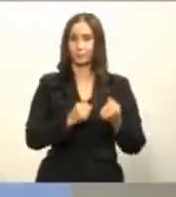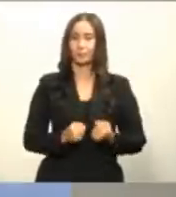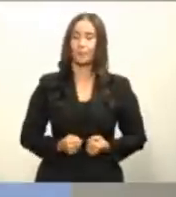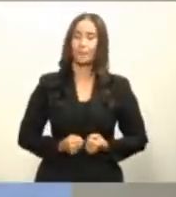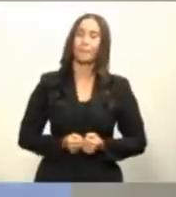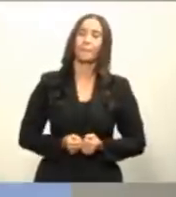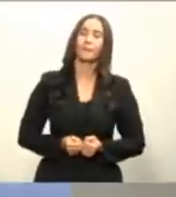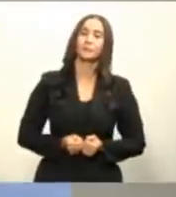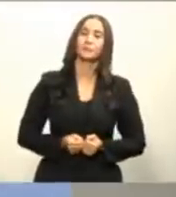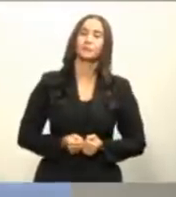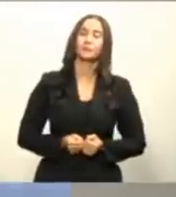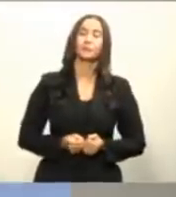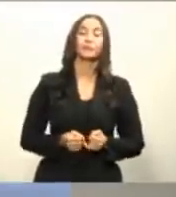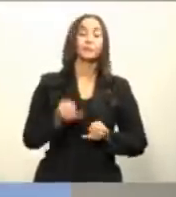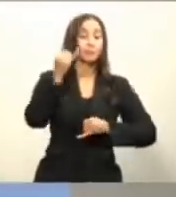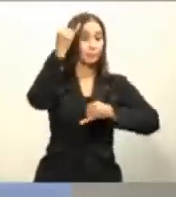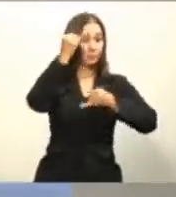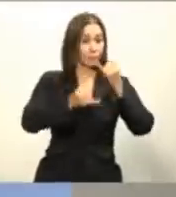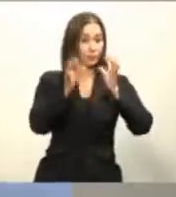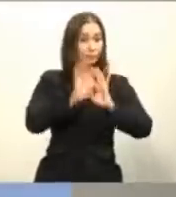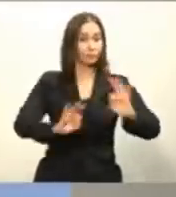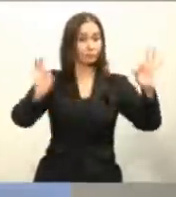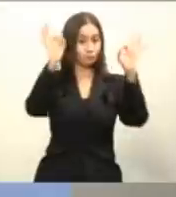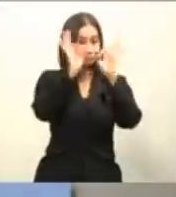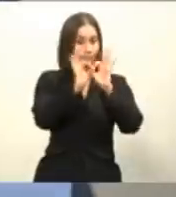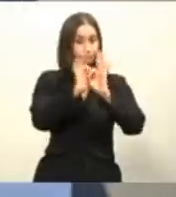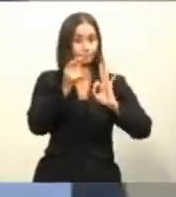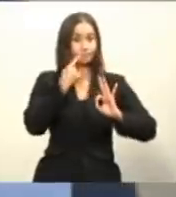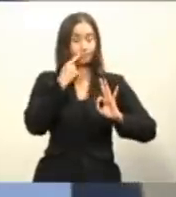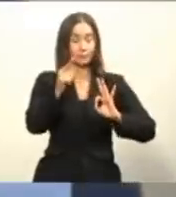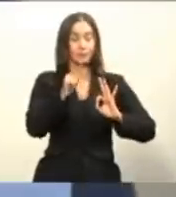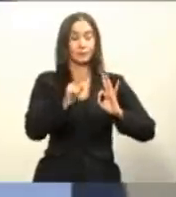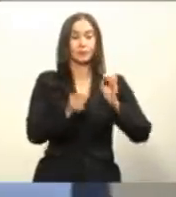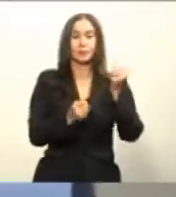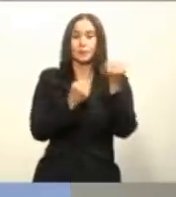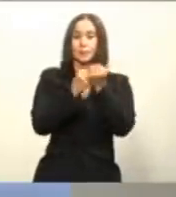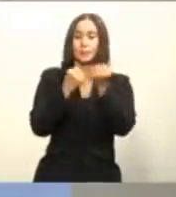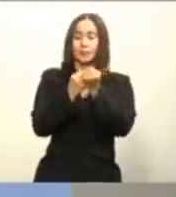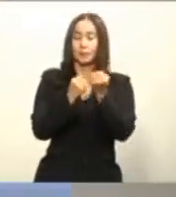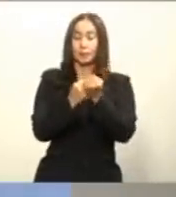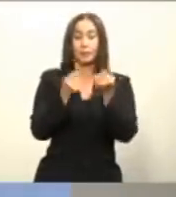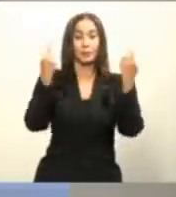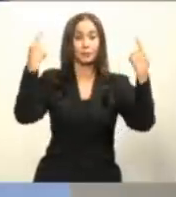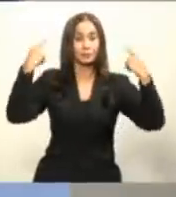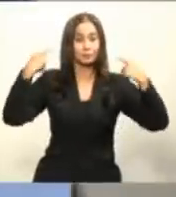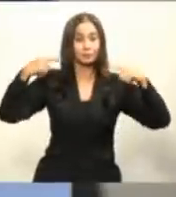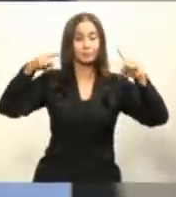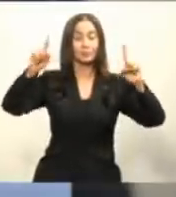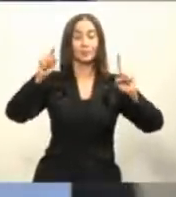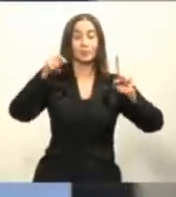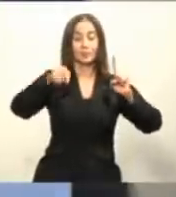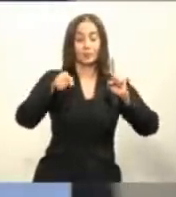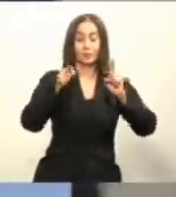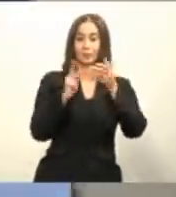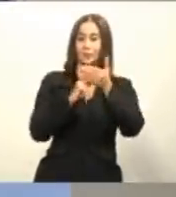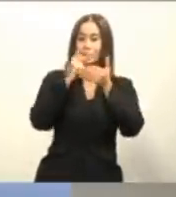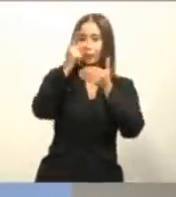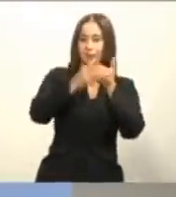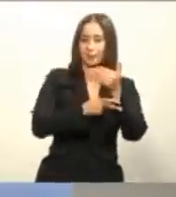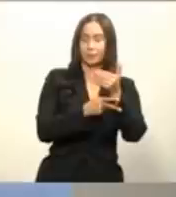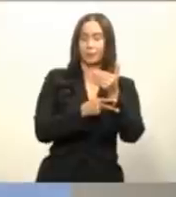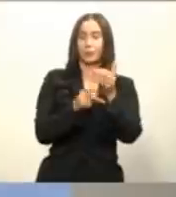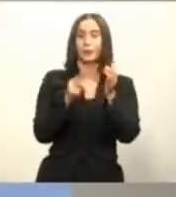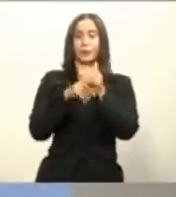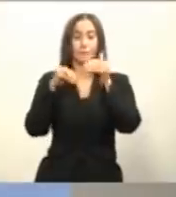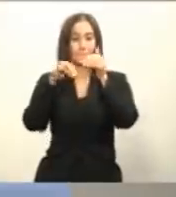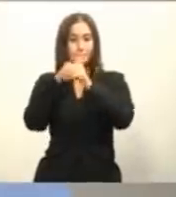es importante resaltar que el apoyo logrado por instituciones y gremiales a lo largo de la conceptualización de este importante proyecto como es